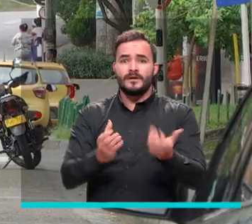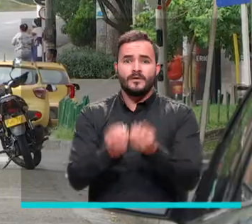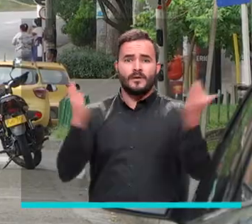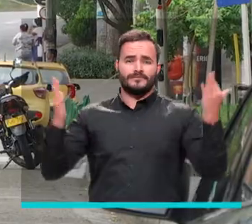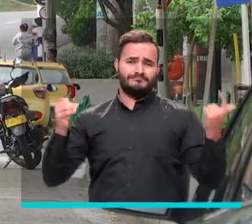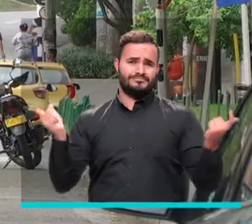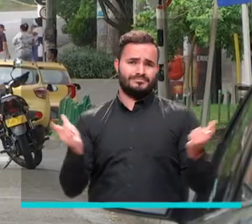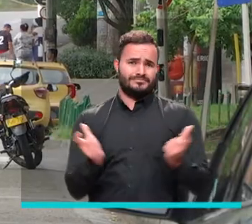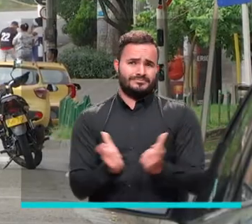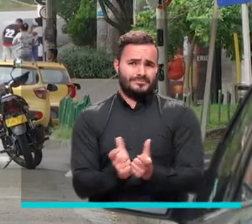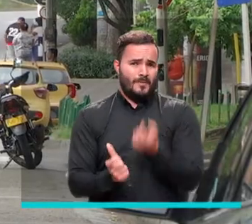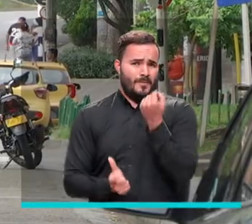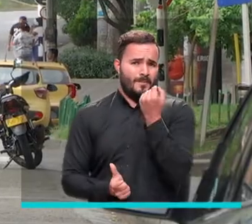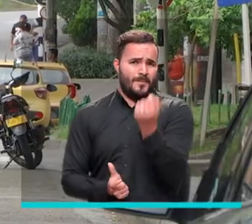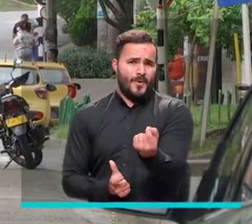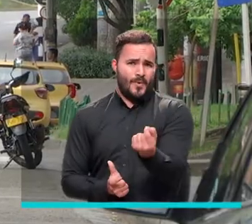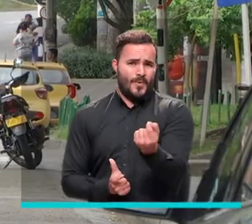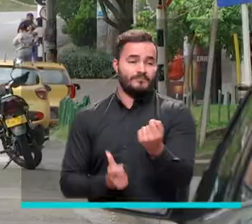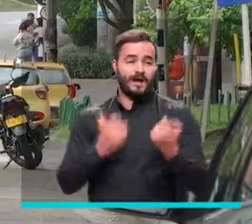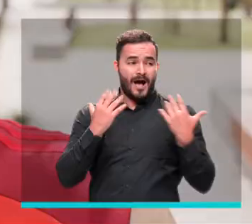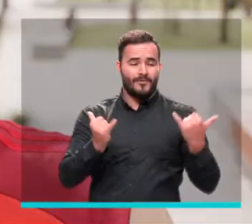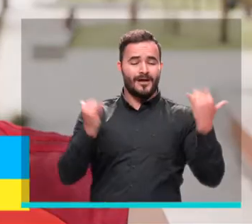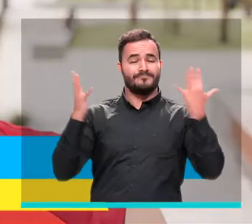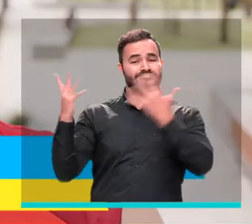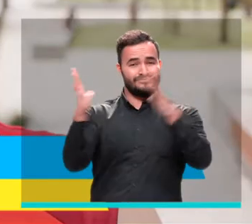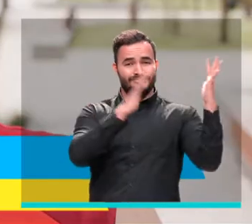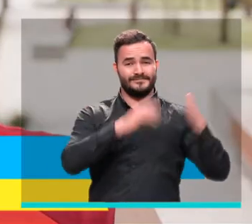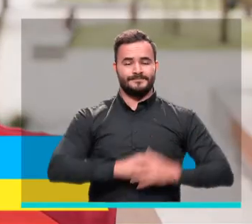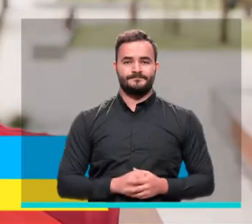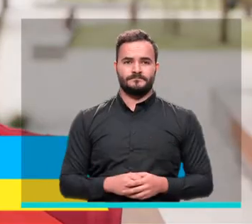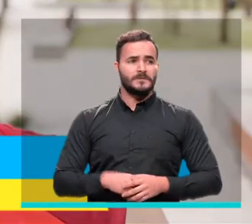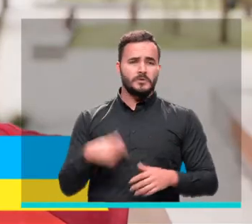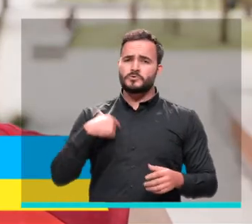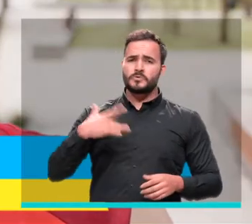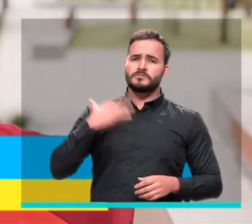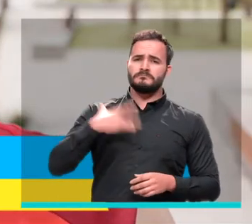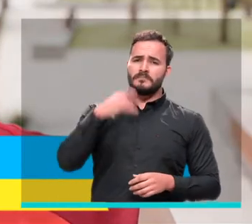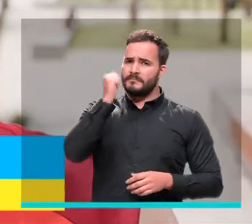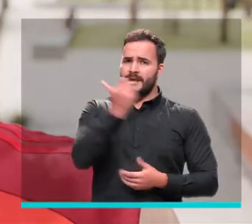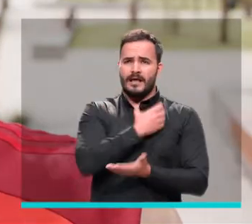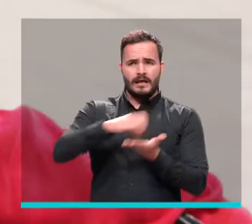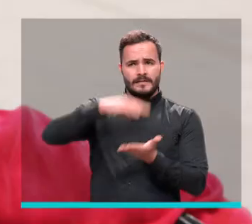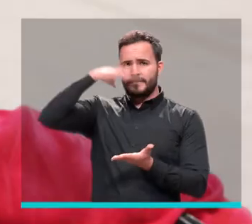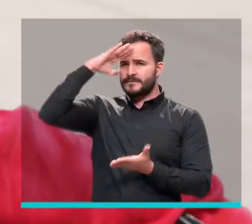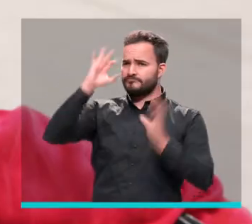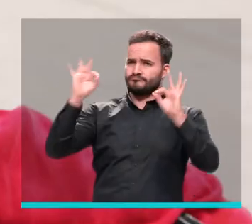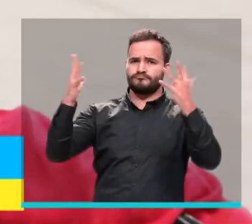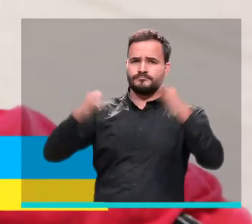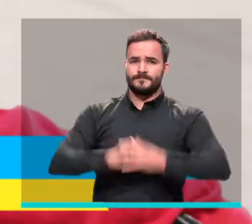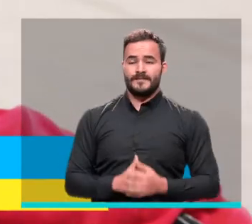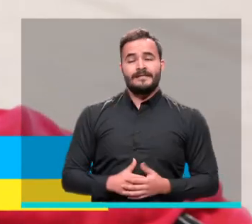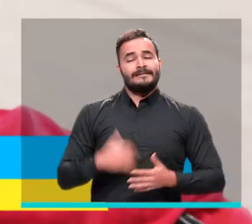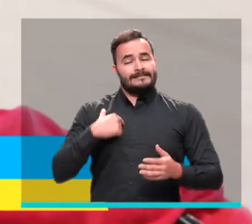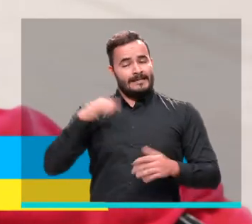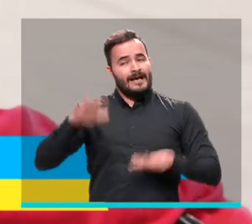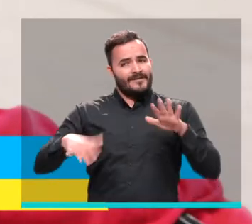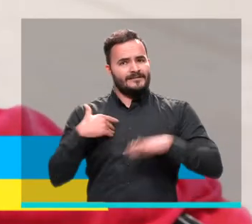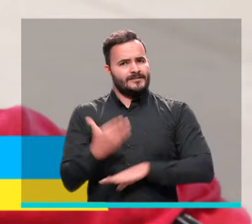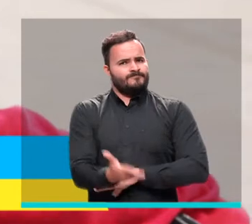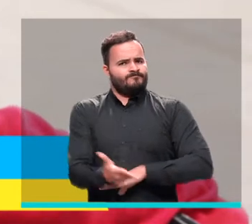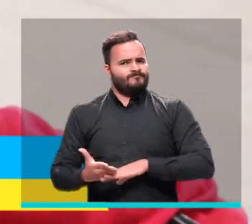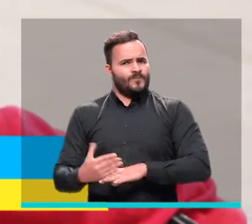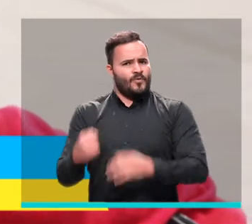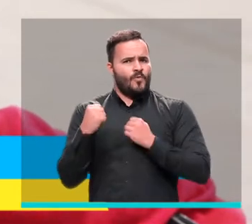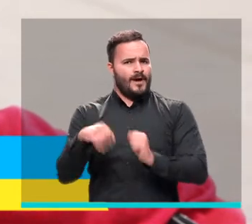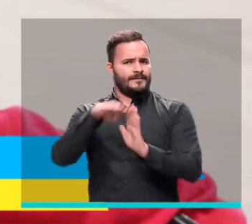país. Y esto lo aplauden hoy los ciudadanos. Me ha parecido muy bien lo que son las medidas que han tomado la alcaldía de Medellín. Se han sido drásticas, pero también a